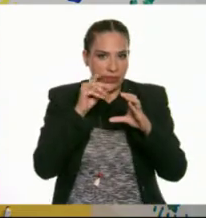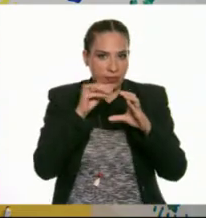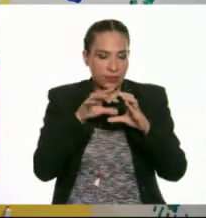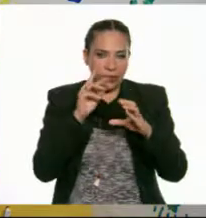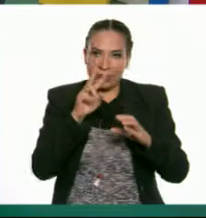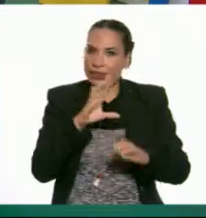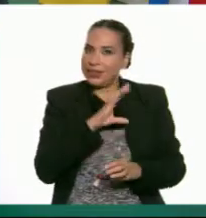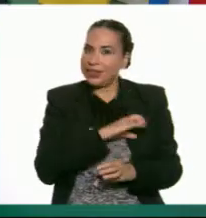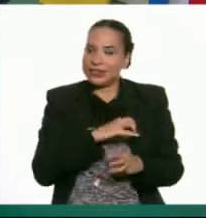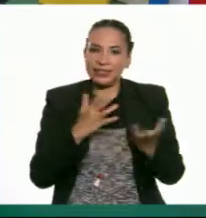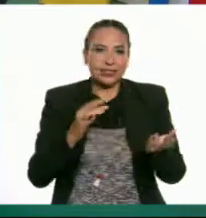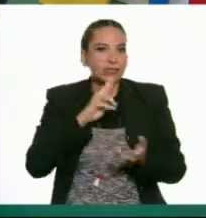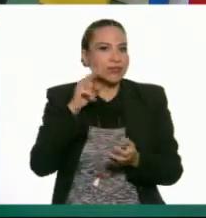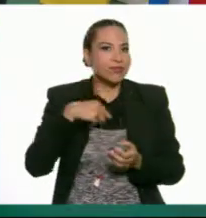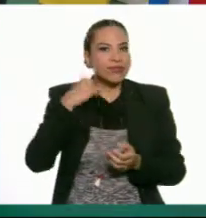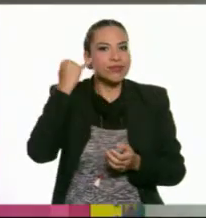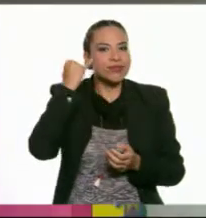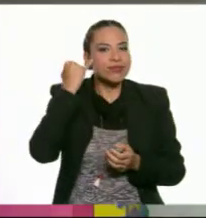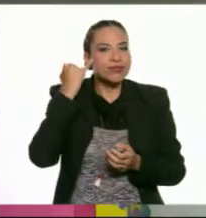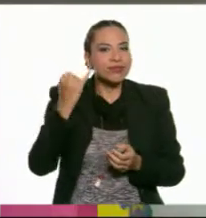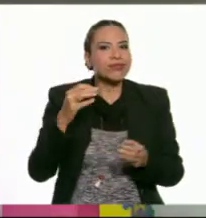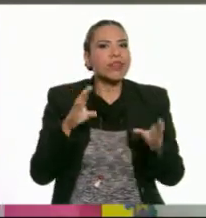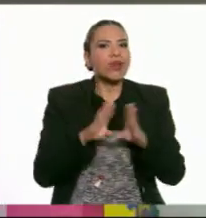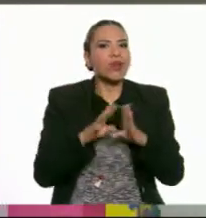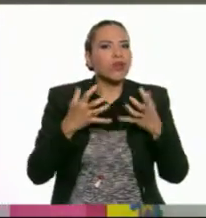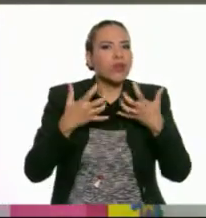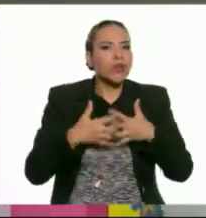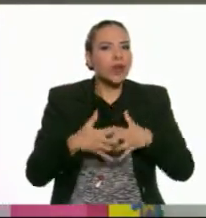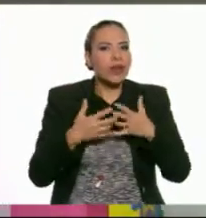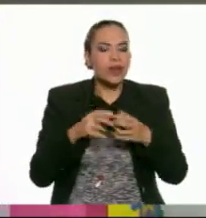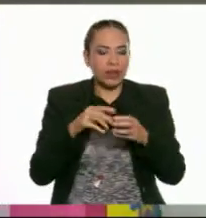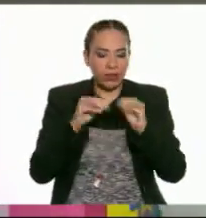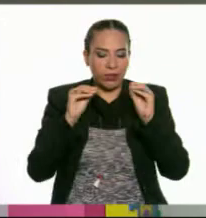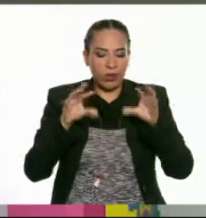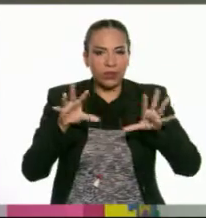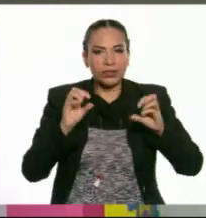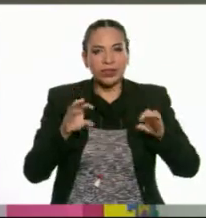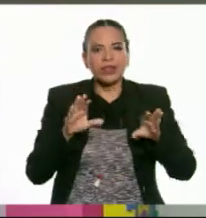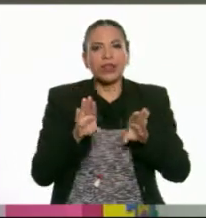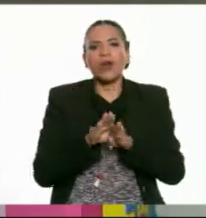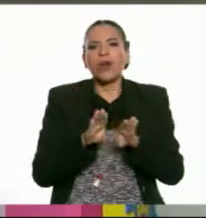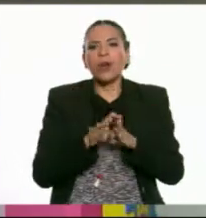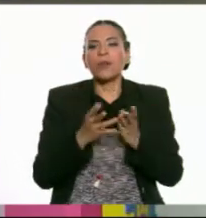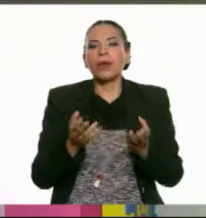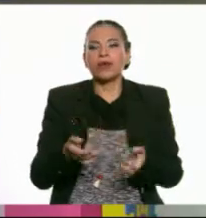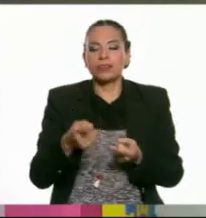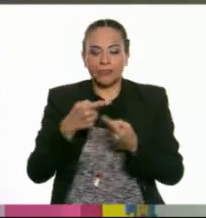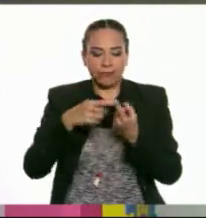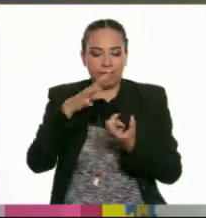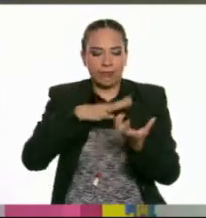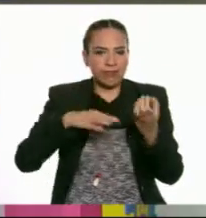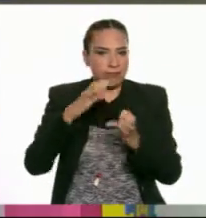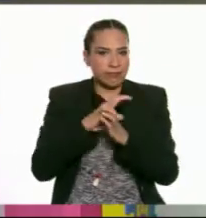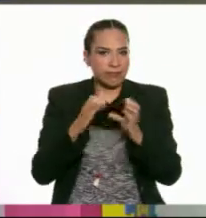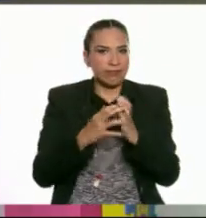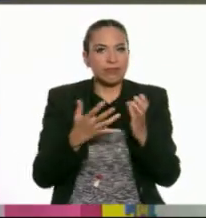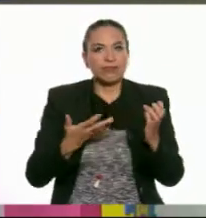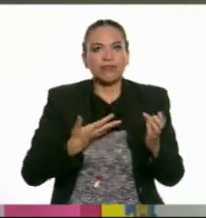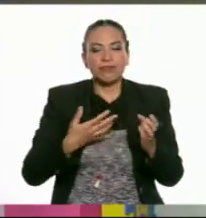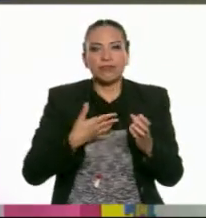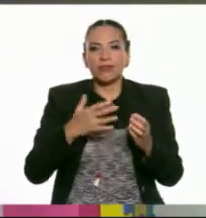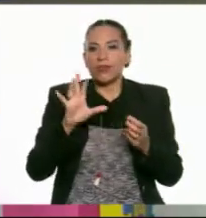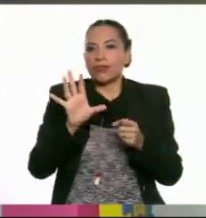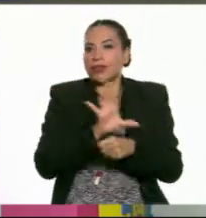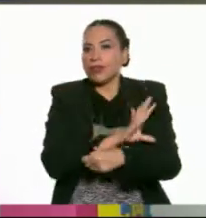¡Qué fascinante! Nunca me imaginé cómo funcionaban las bocinas, y sobre todo, que entre sus piezas estuviera un